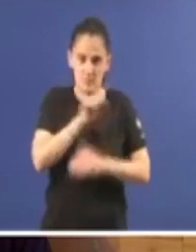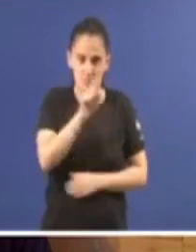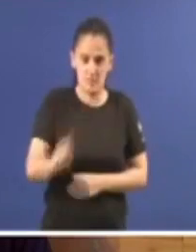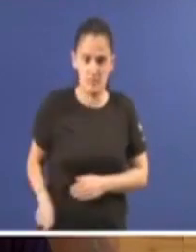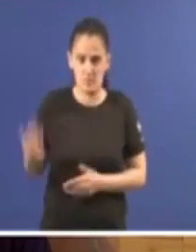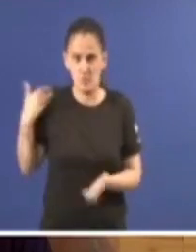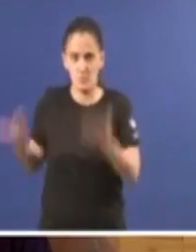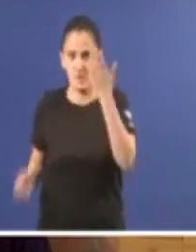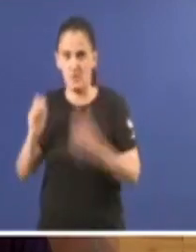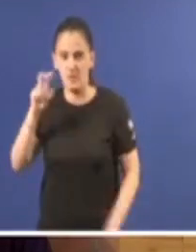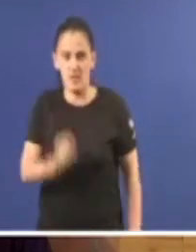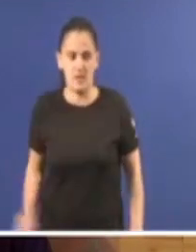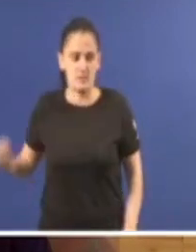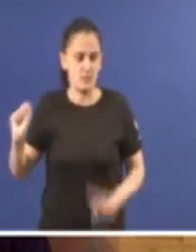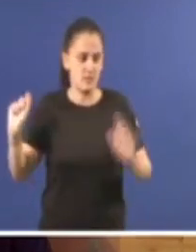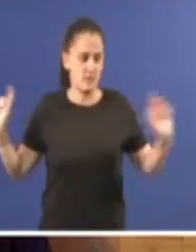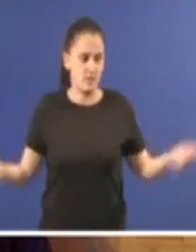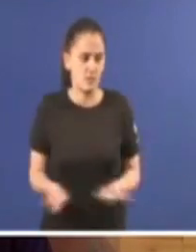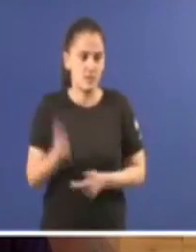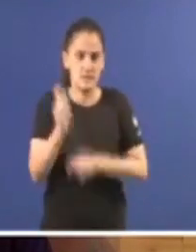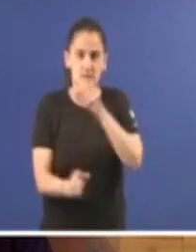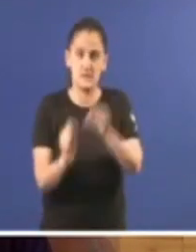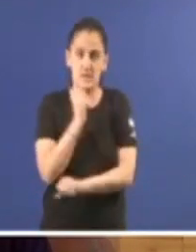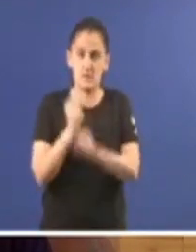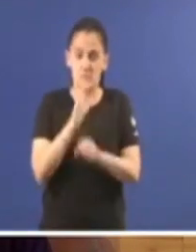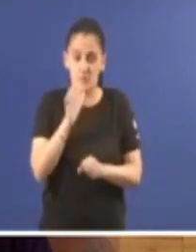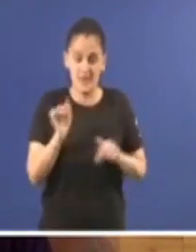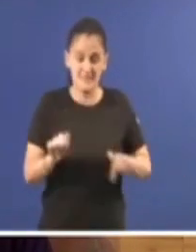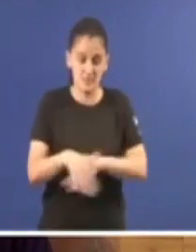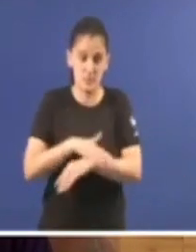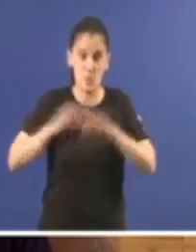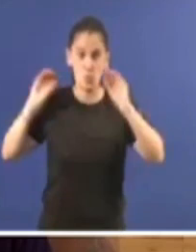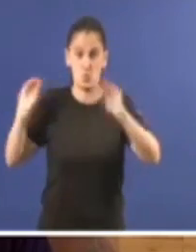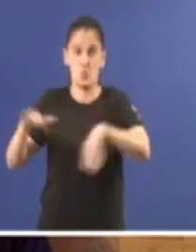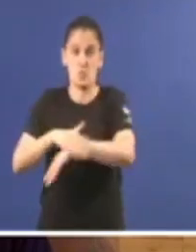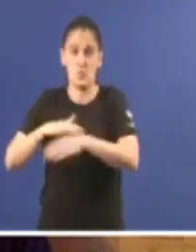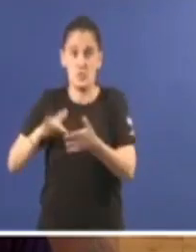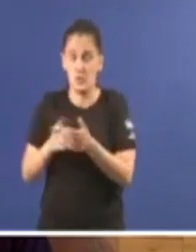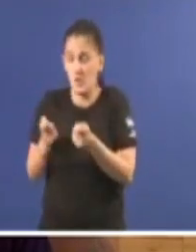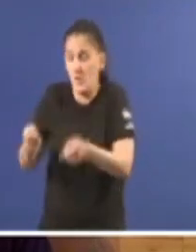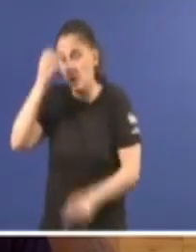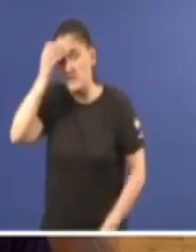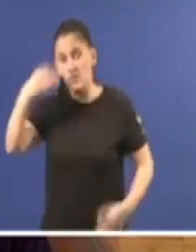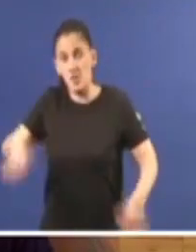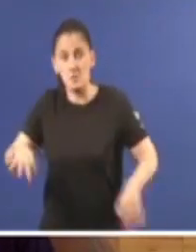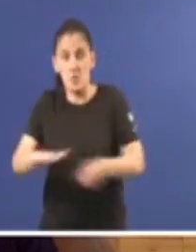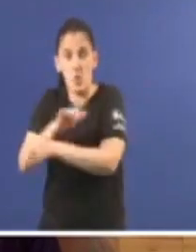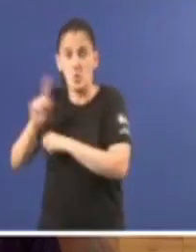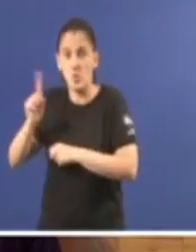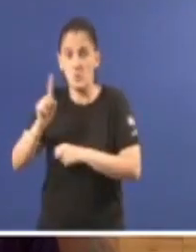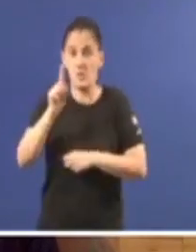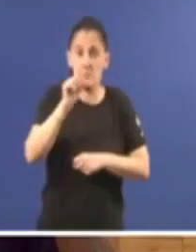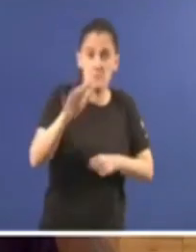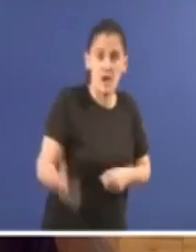12 anos. Recortes en personal, porque este goberno, o seu goberno, converteu en normal non cubrir as